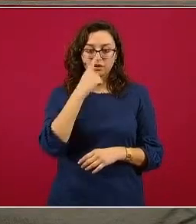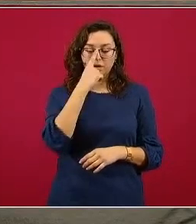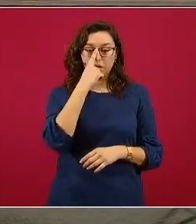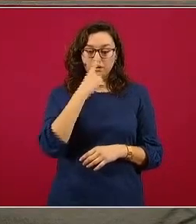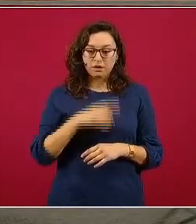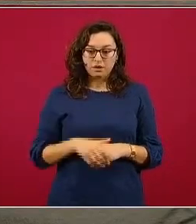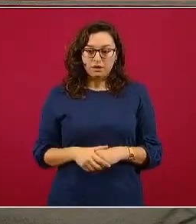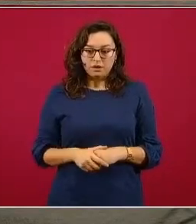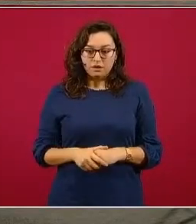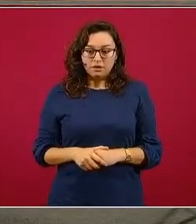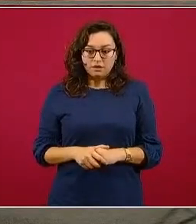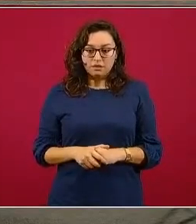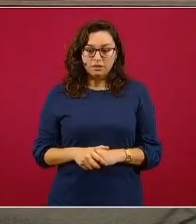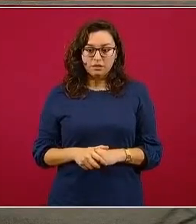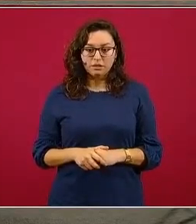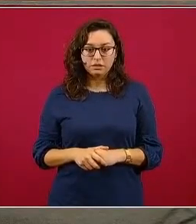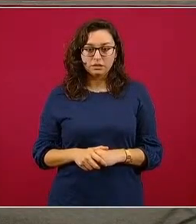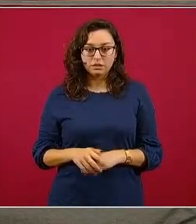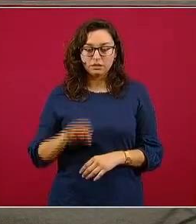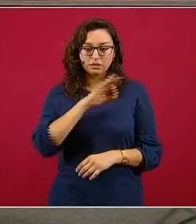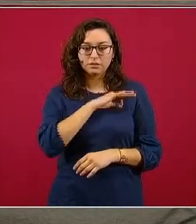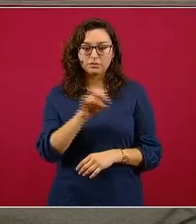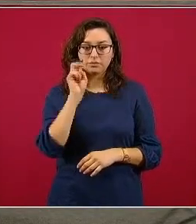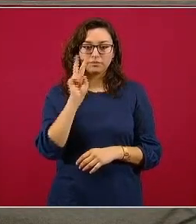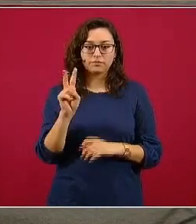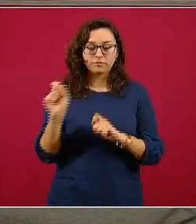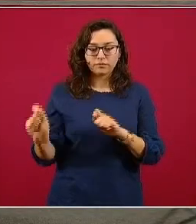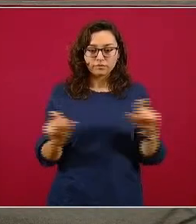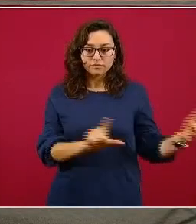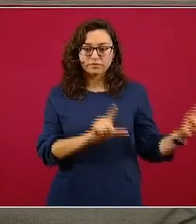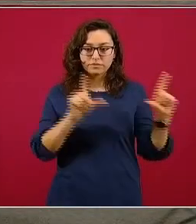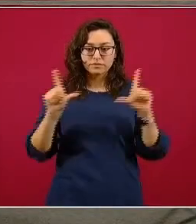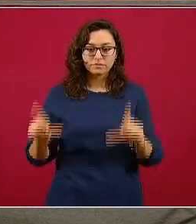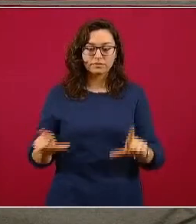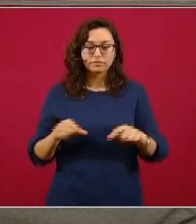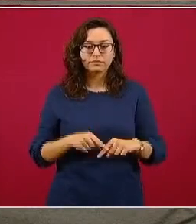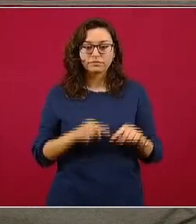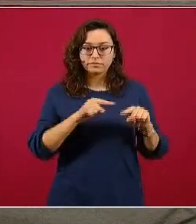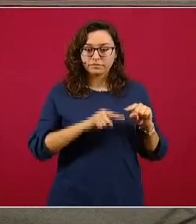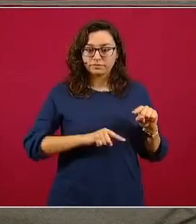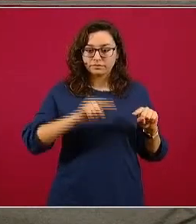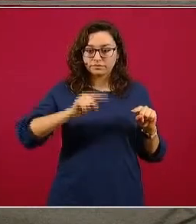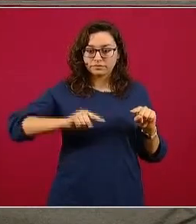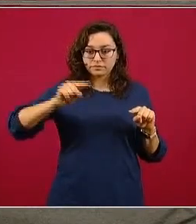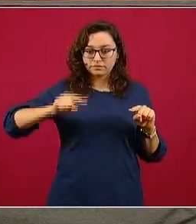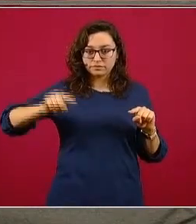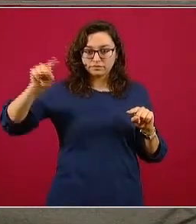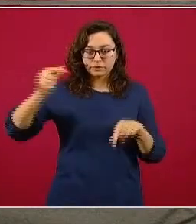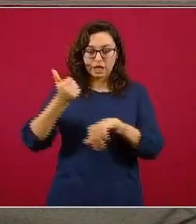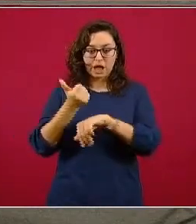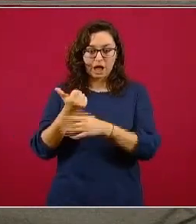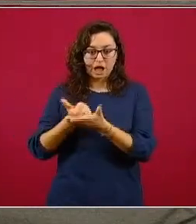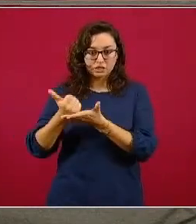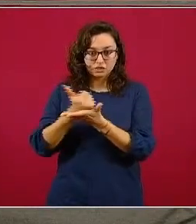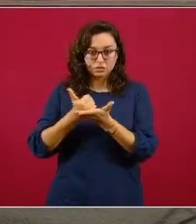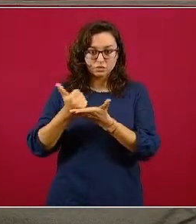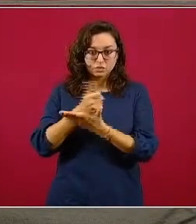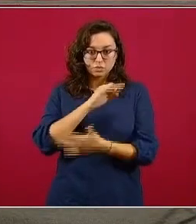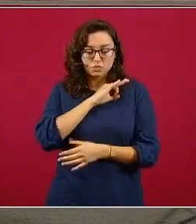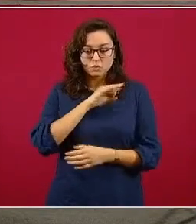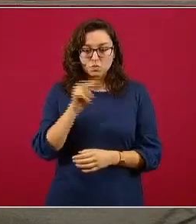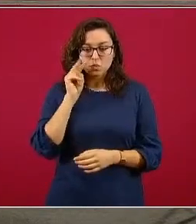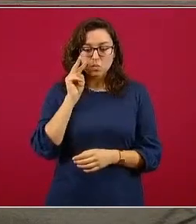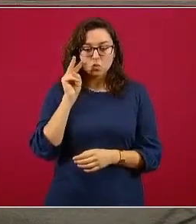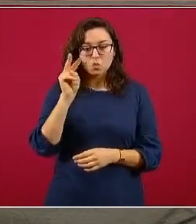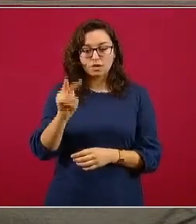comportamiento de la epidemia en México que está precisamente representado en nuestra curva superior color azul donde se grafican